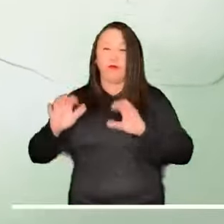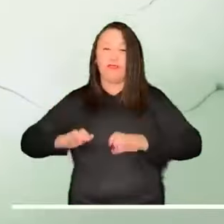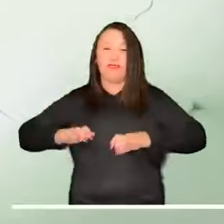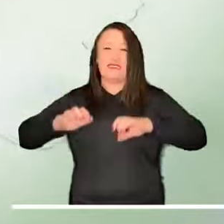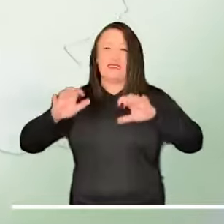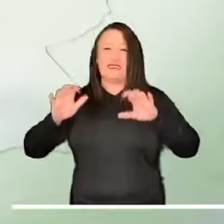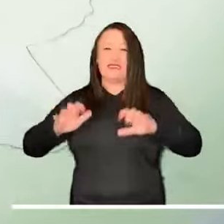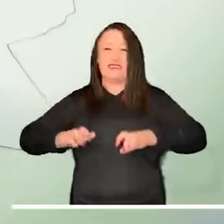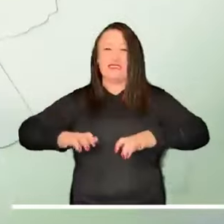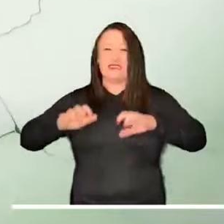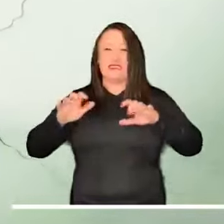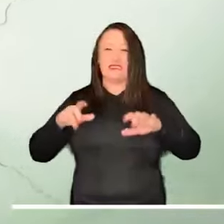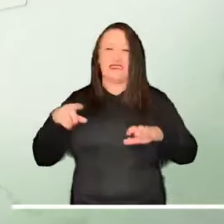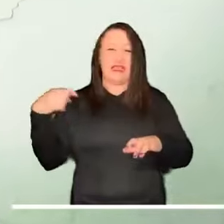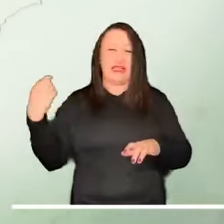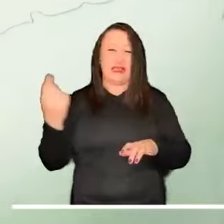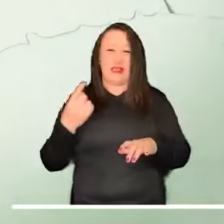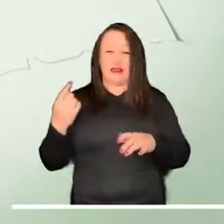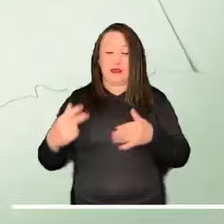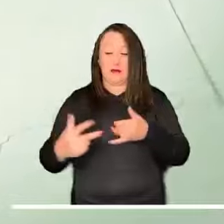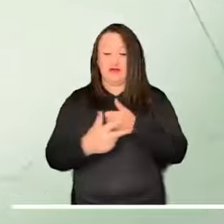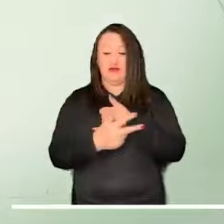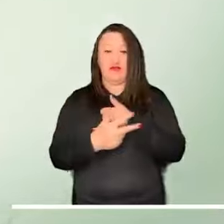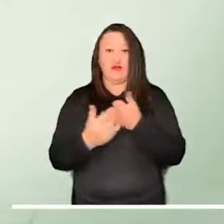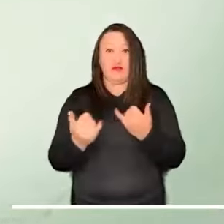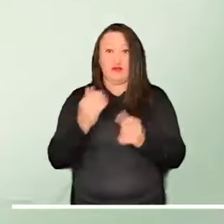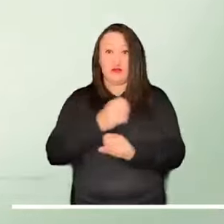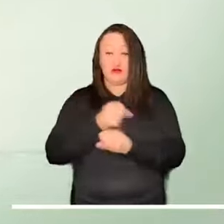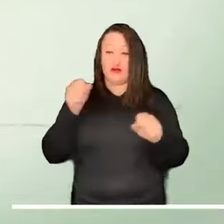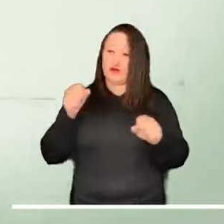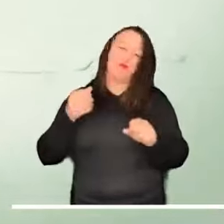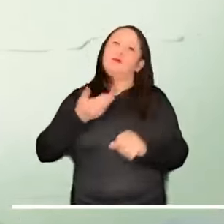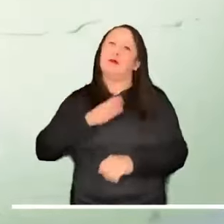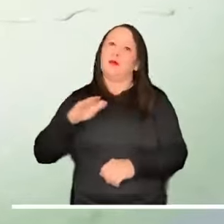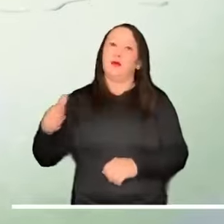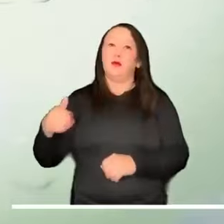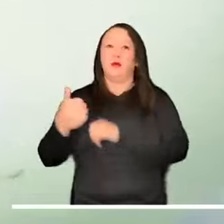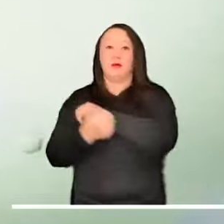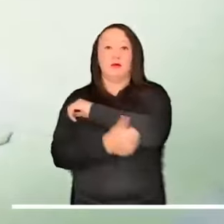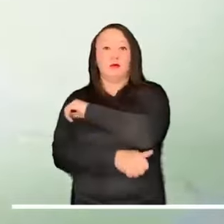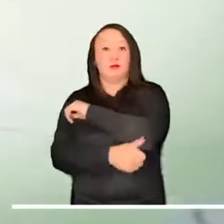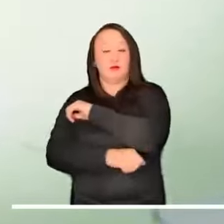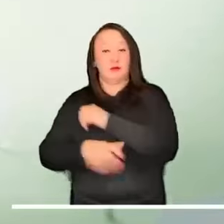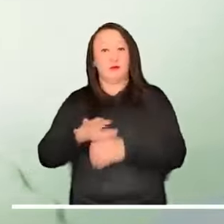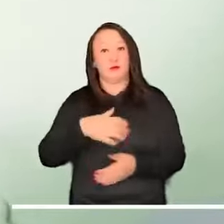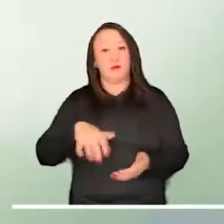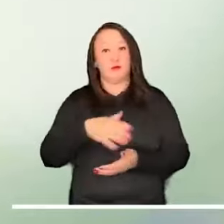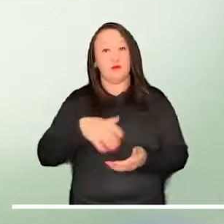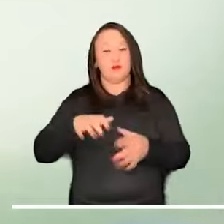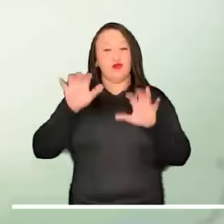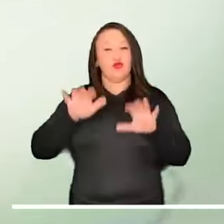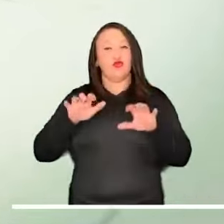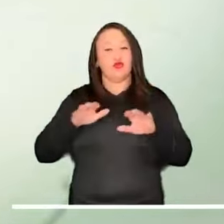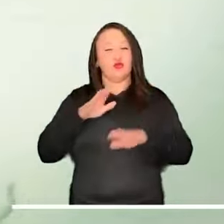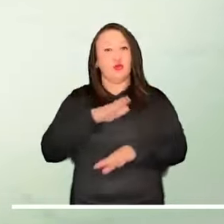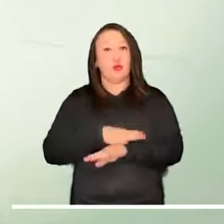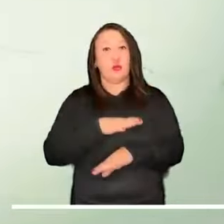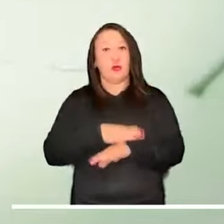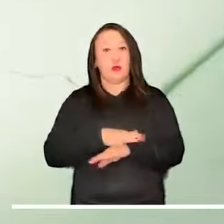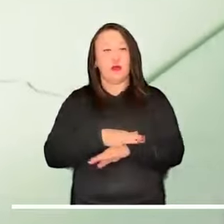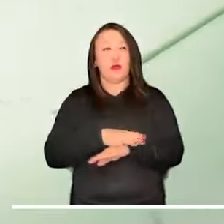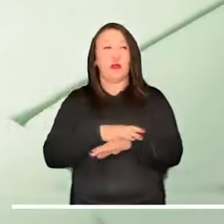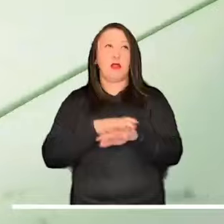la nubosidad con lluvias generalizadas. La mañana andina promete lluvias en Antioquia, Boyacá y Santander.